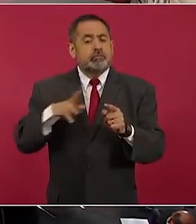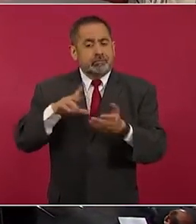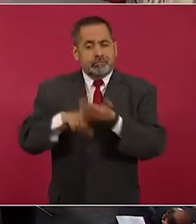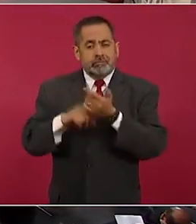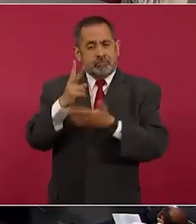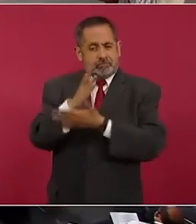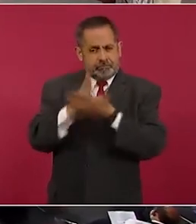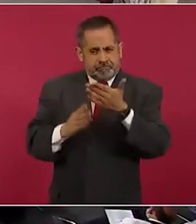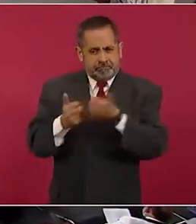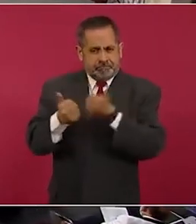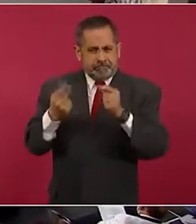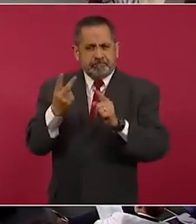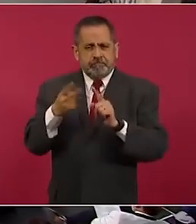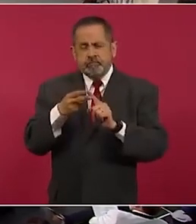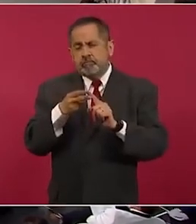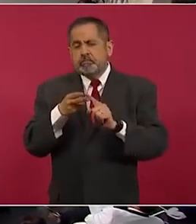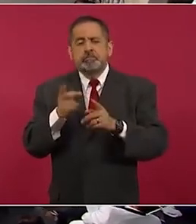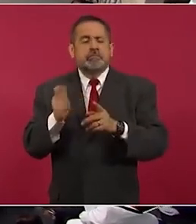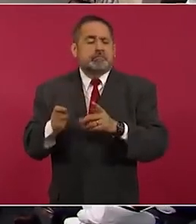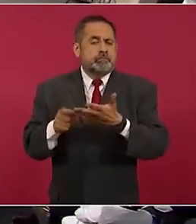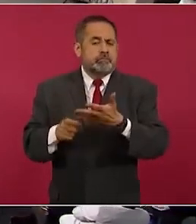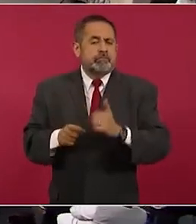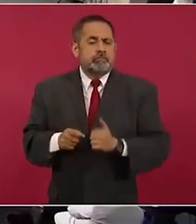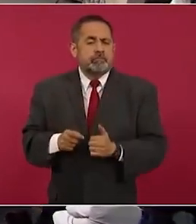en dos partes,